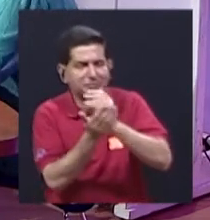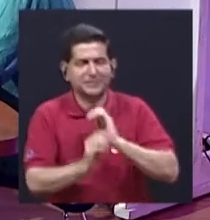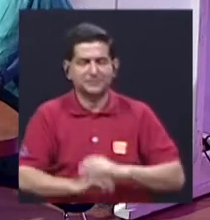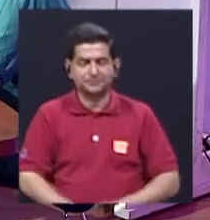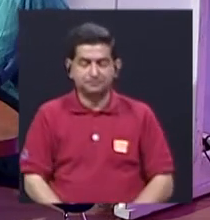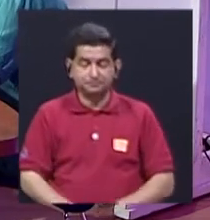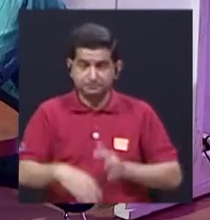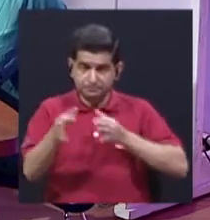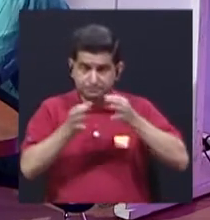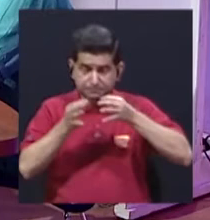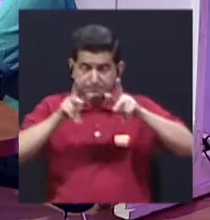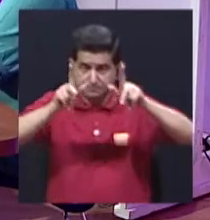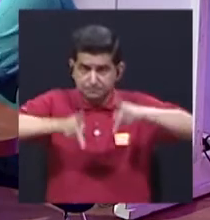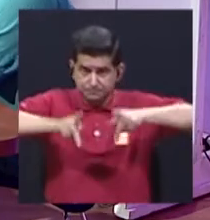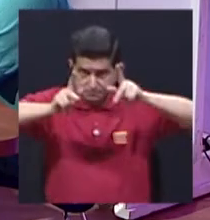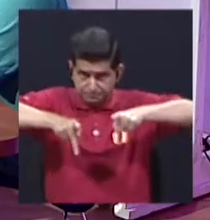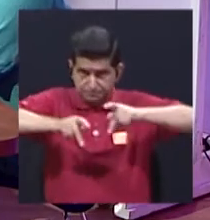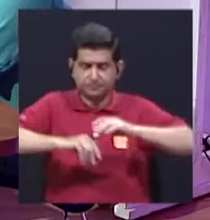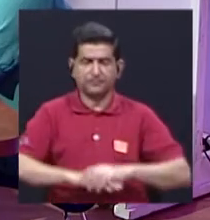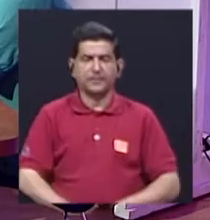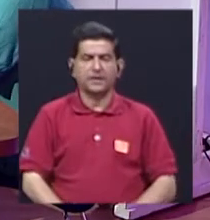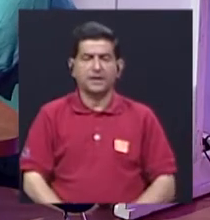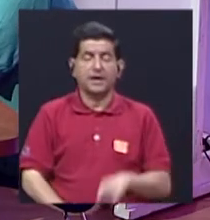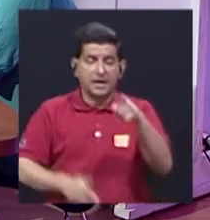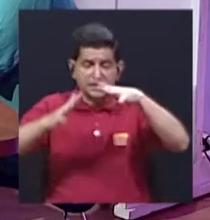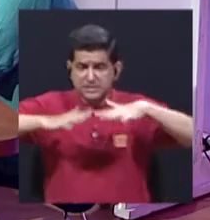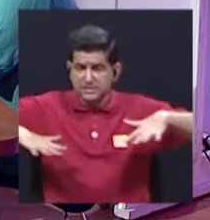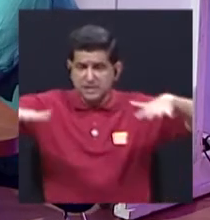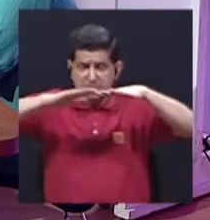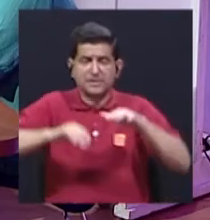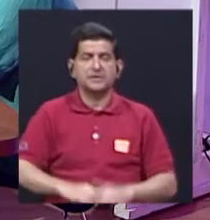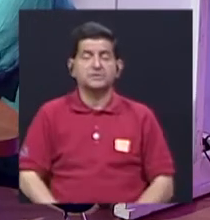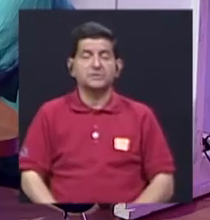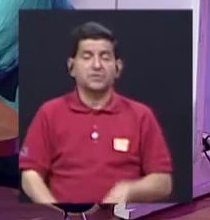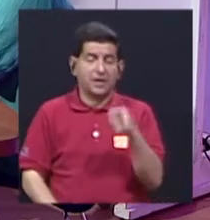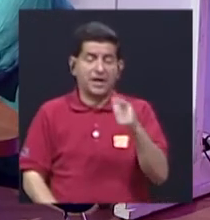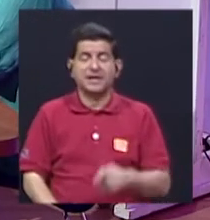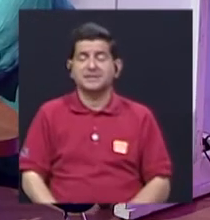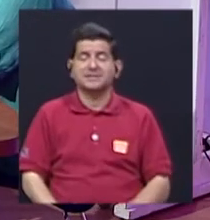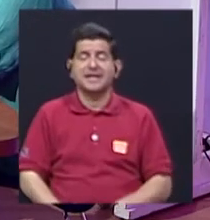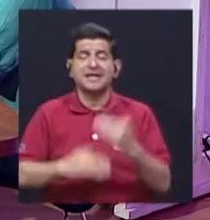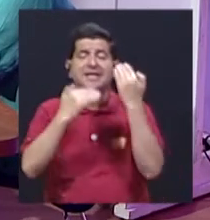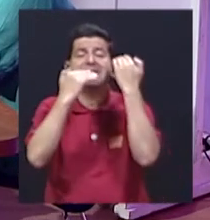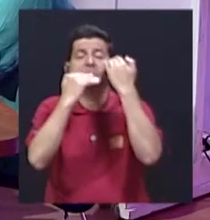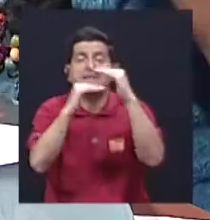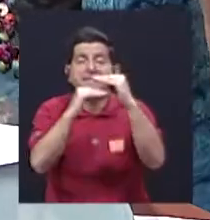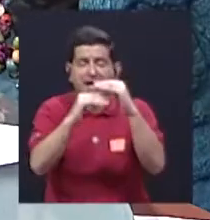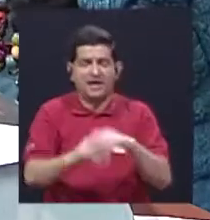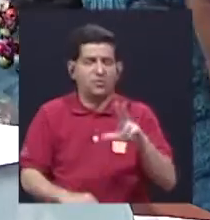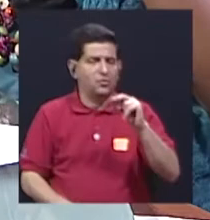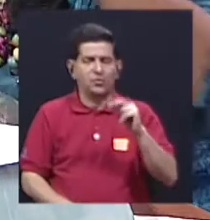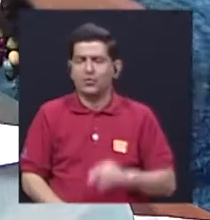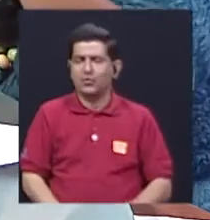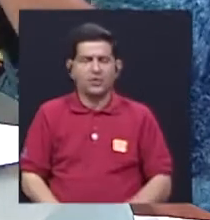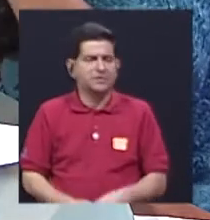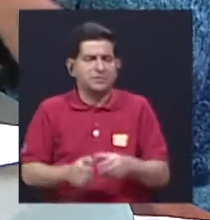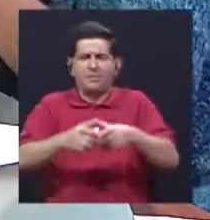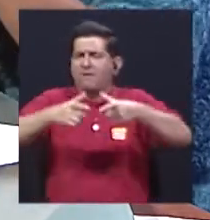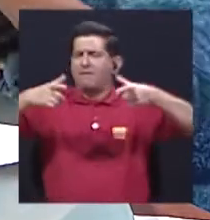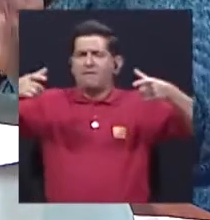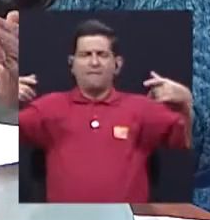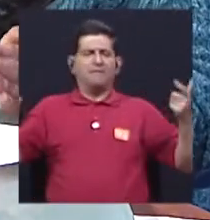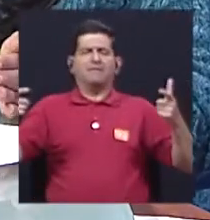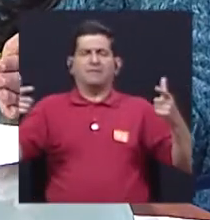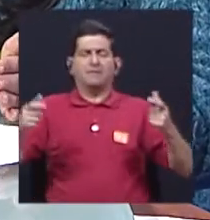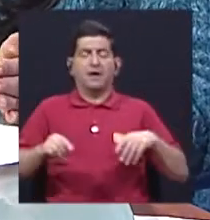explicarle a las personas que el espectro es un bien escaso, infinito. Es decir, no es infinito. Hay